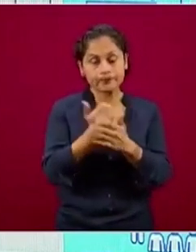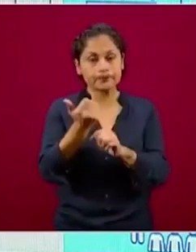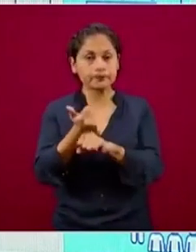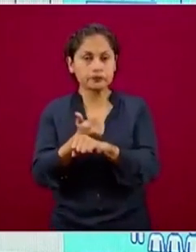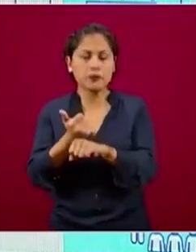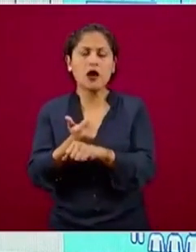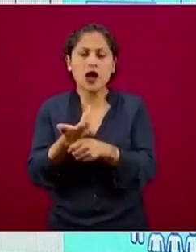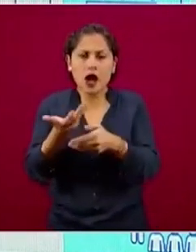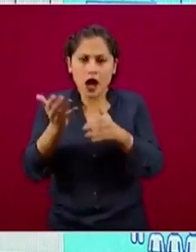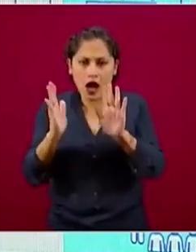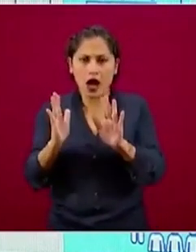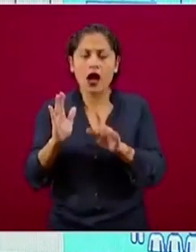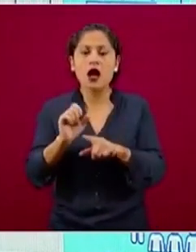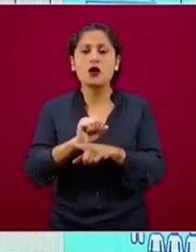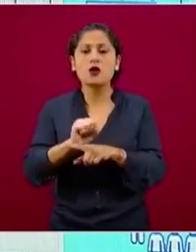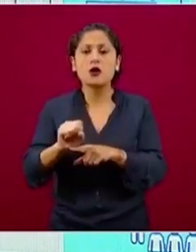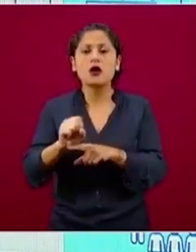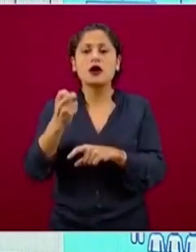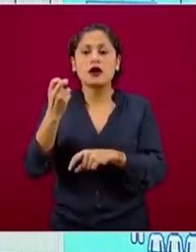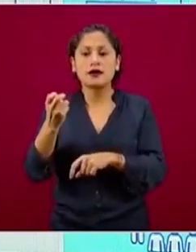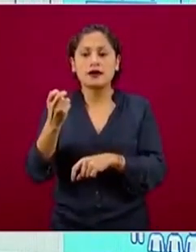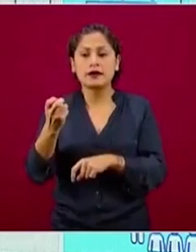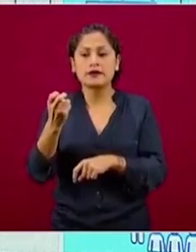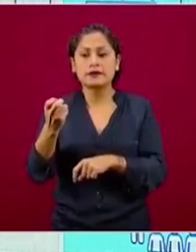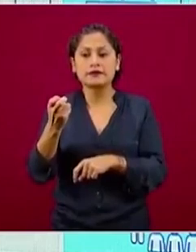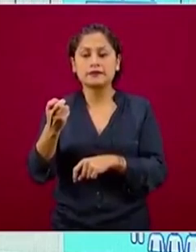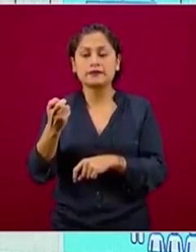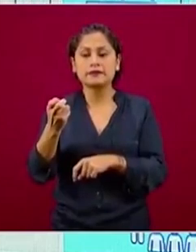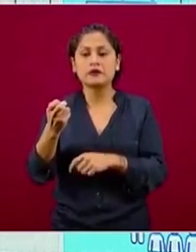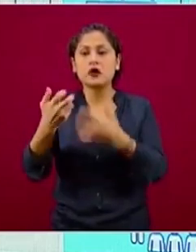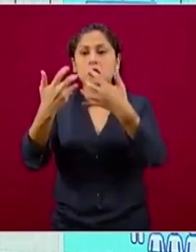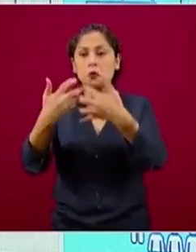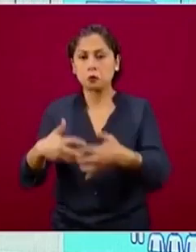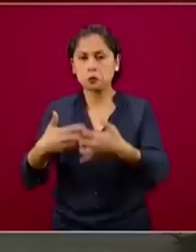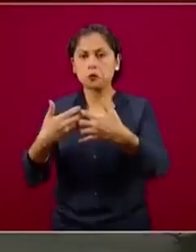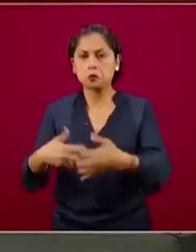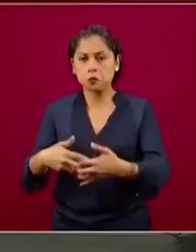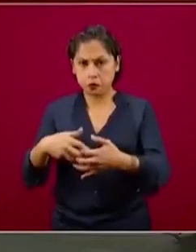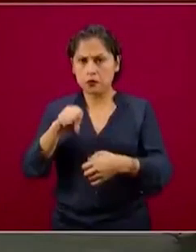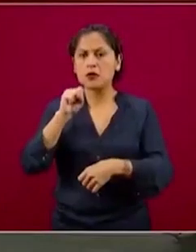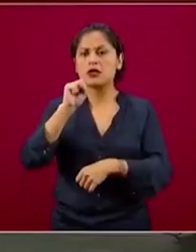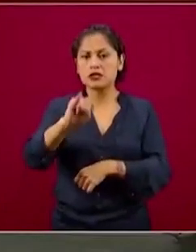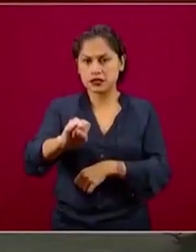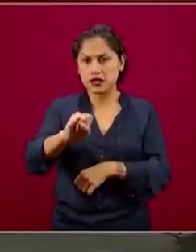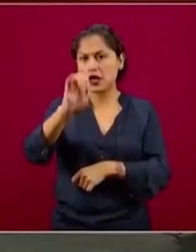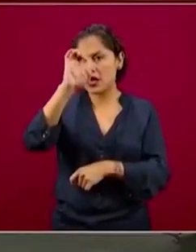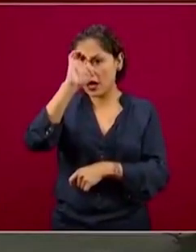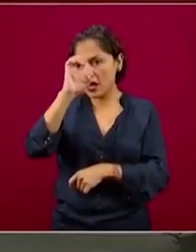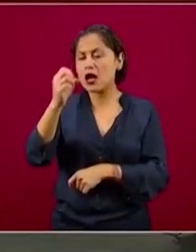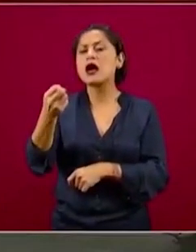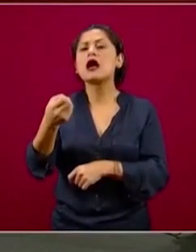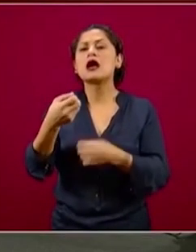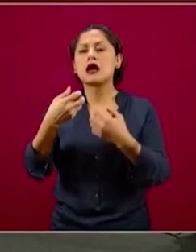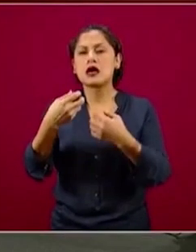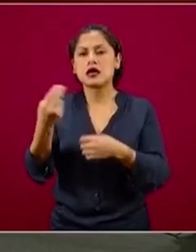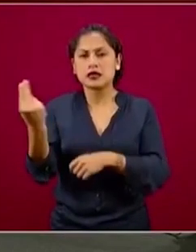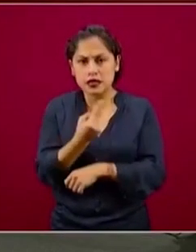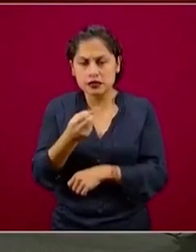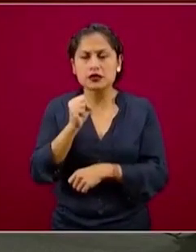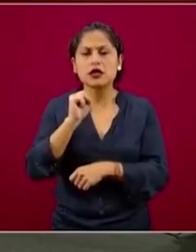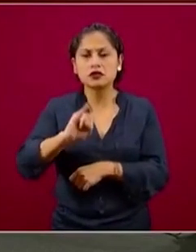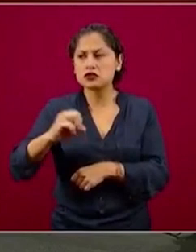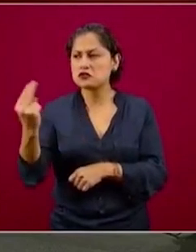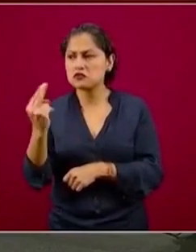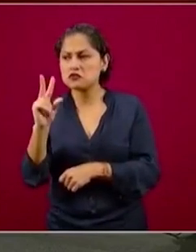se va a operación ordinaria y en verde sigue en operación ordinaria,